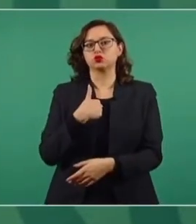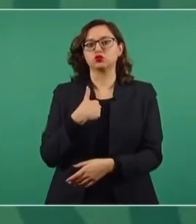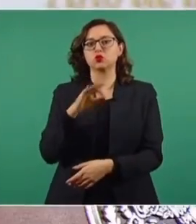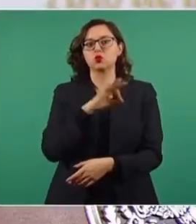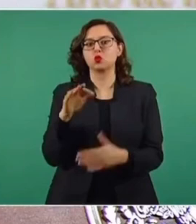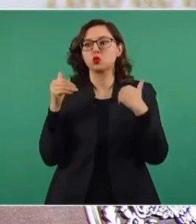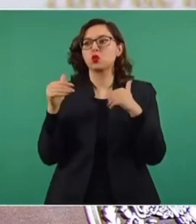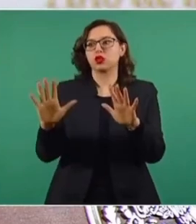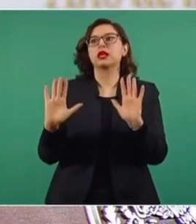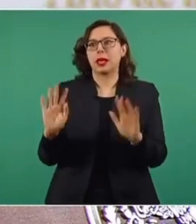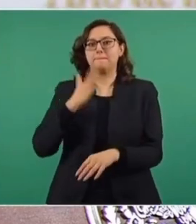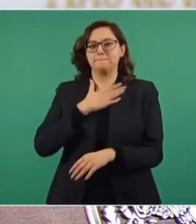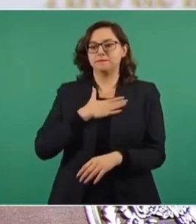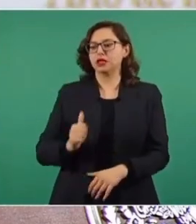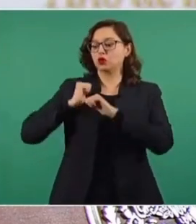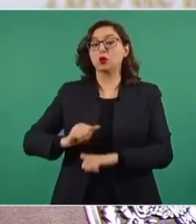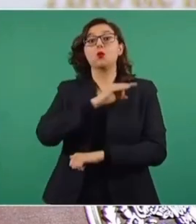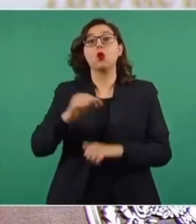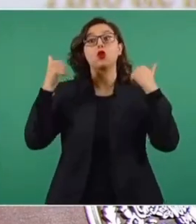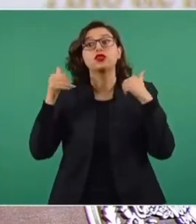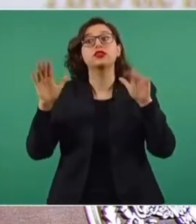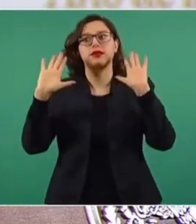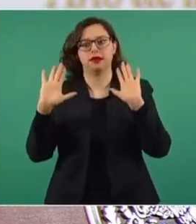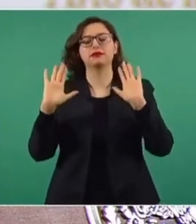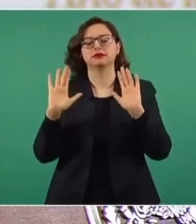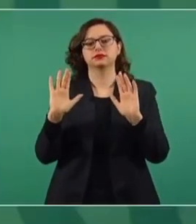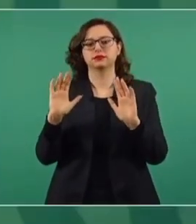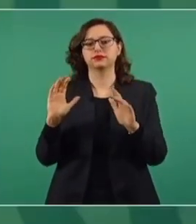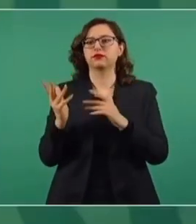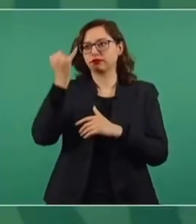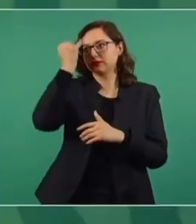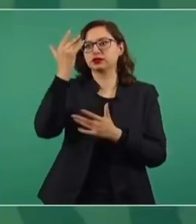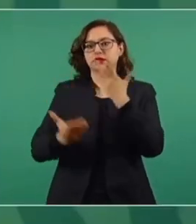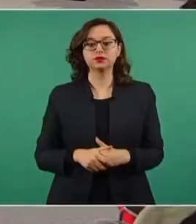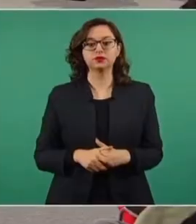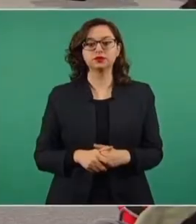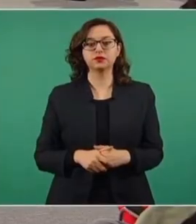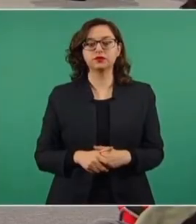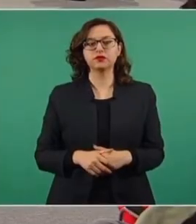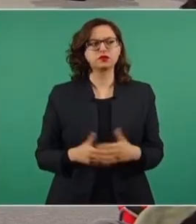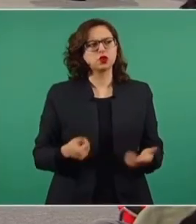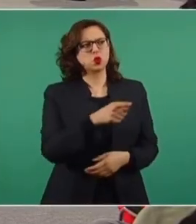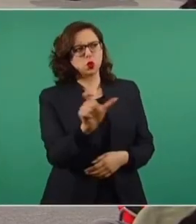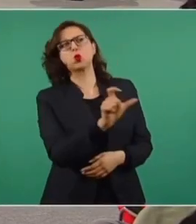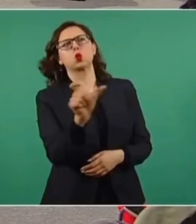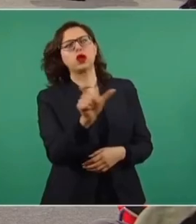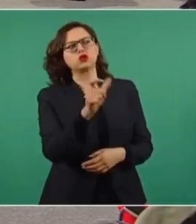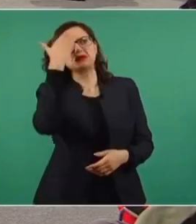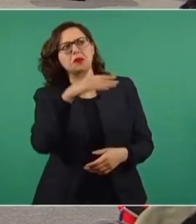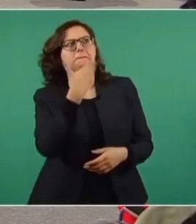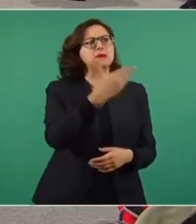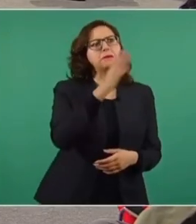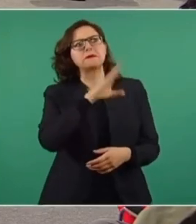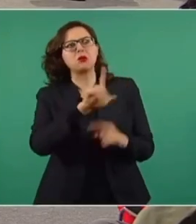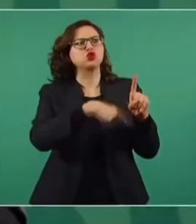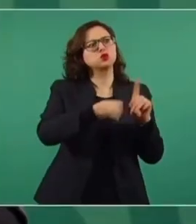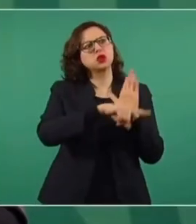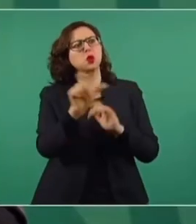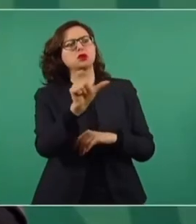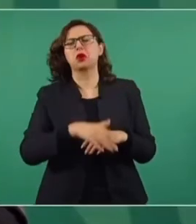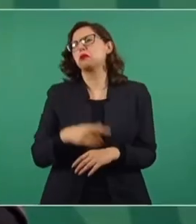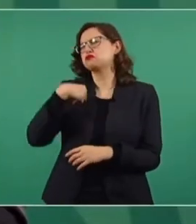de acuerdo a mis facultades, pues una iniciativa de ley. Yo pienso que podríamos tener en poco tiempo